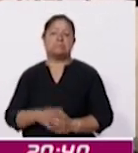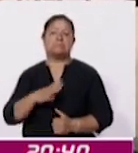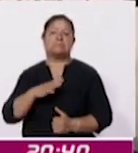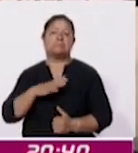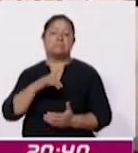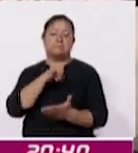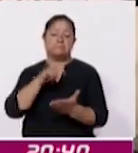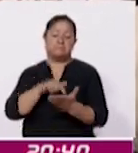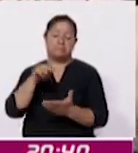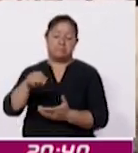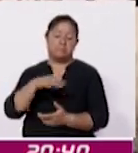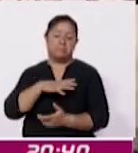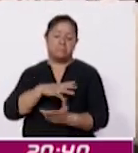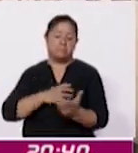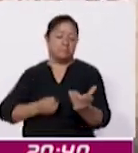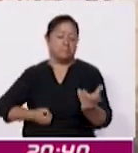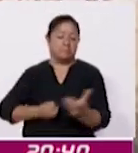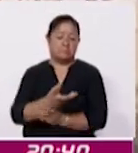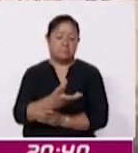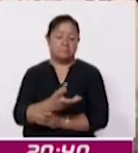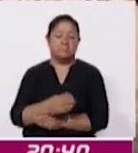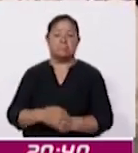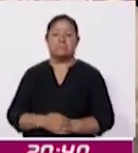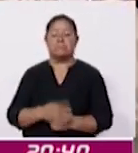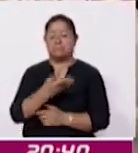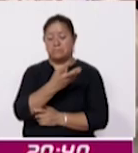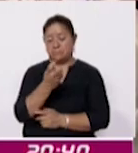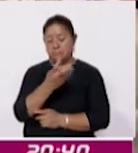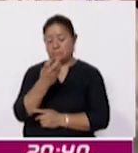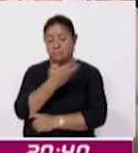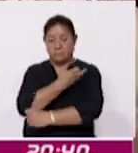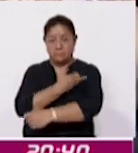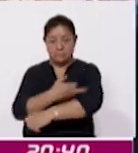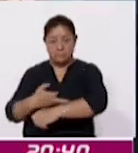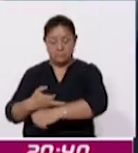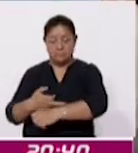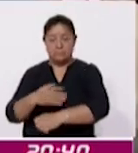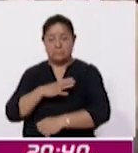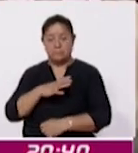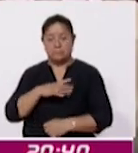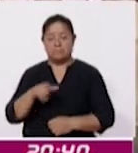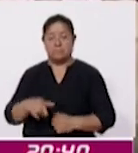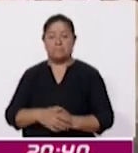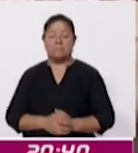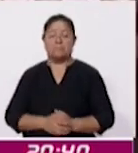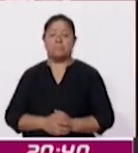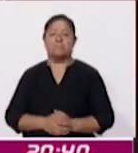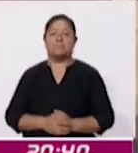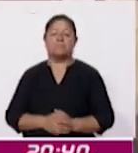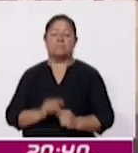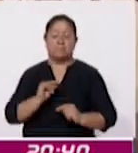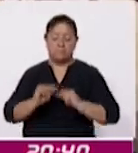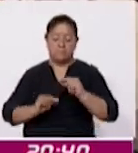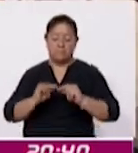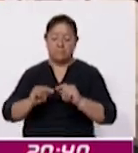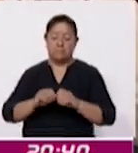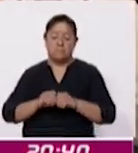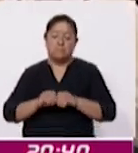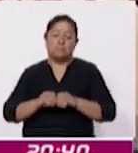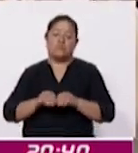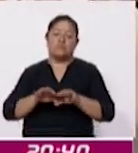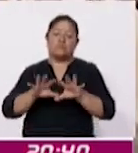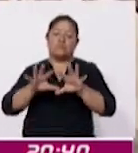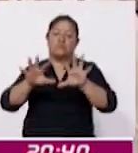de salida de las 400 familias que fueron pobleando hacia el norte de